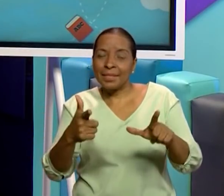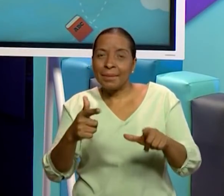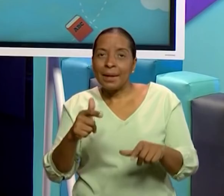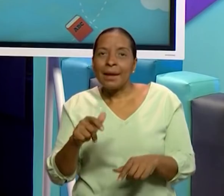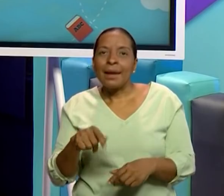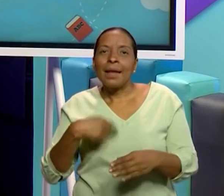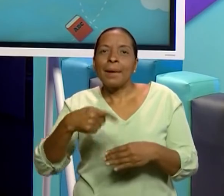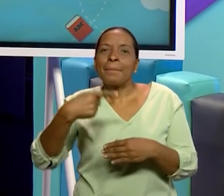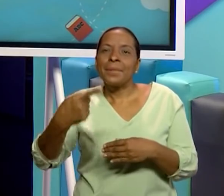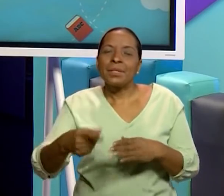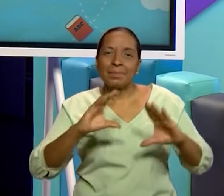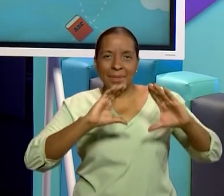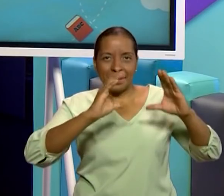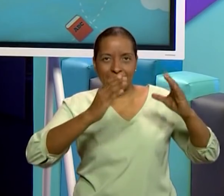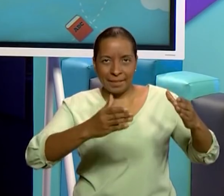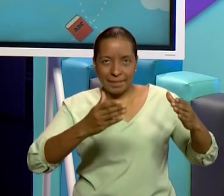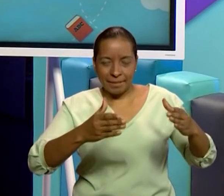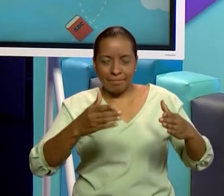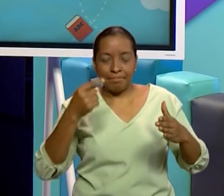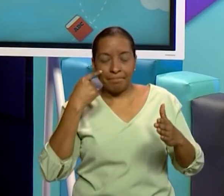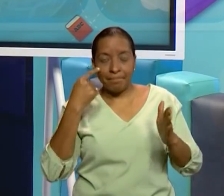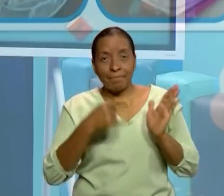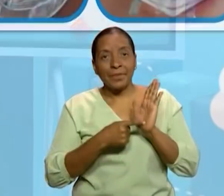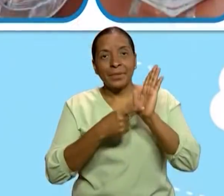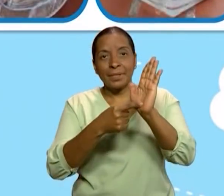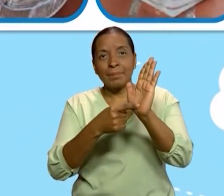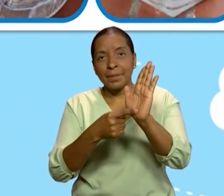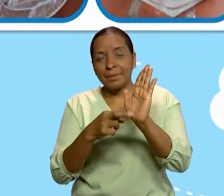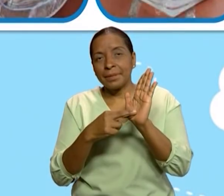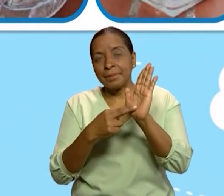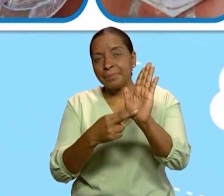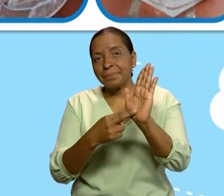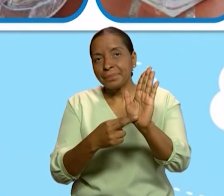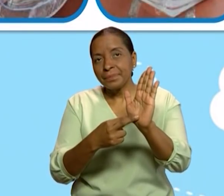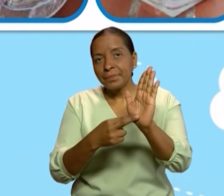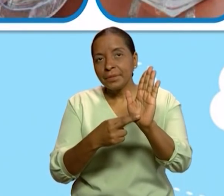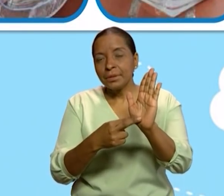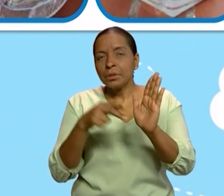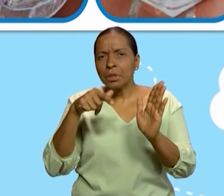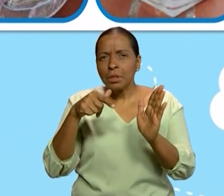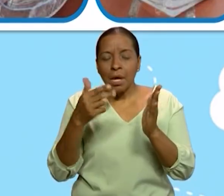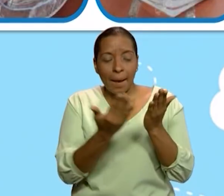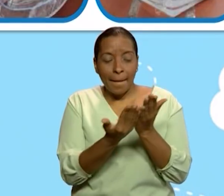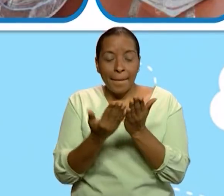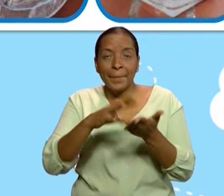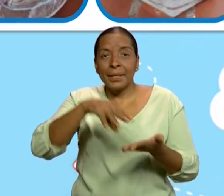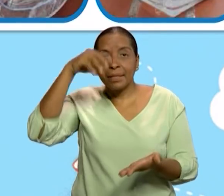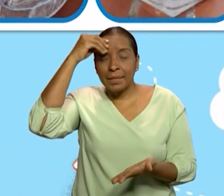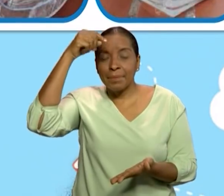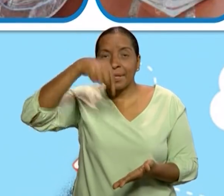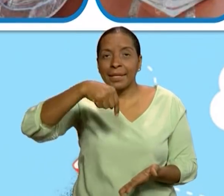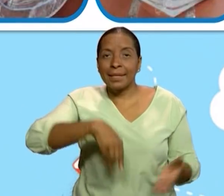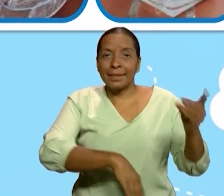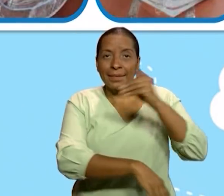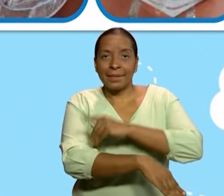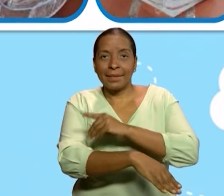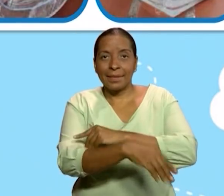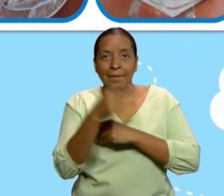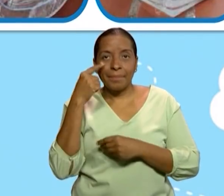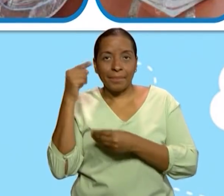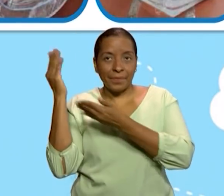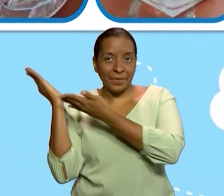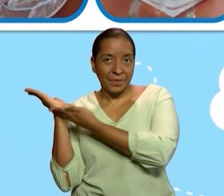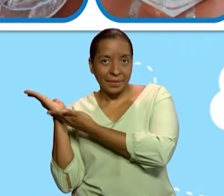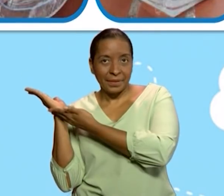clase. Vamos a representar el ciclo del agua que estudiamos el día de hoy. Y aquí pueden encontrar los materiales que me